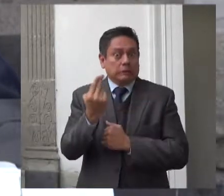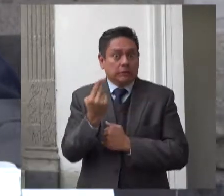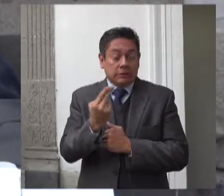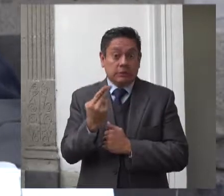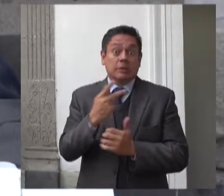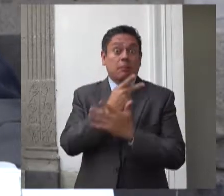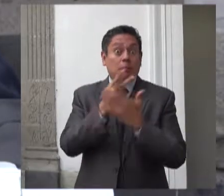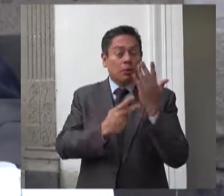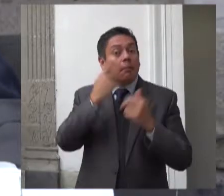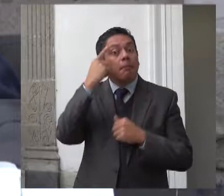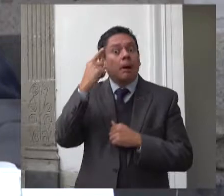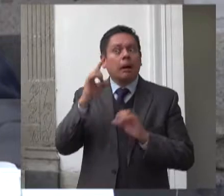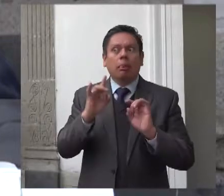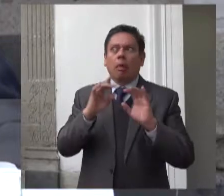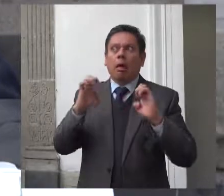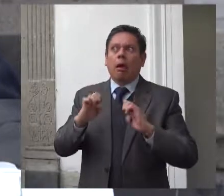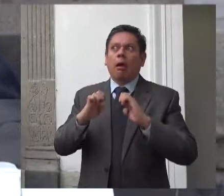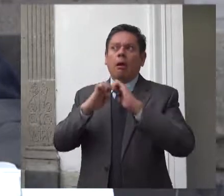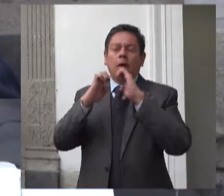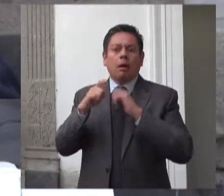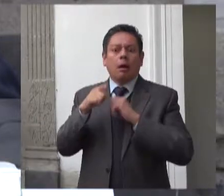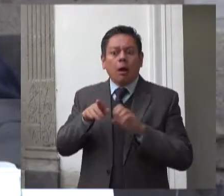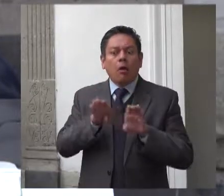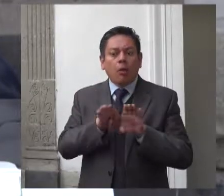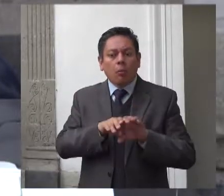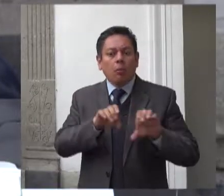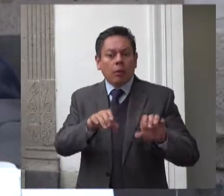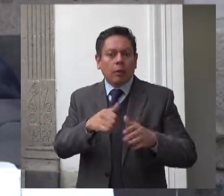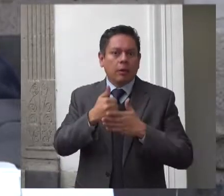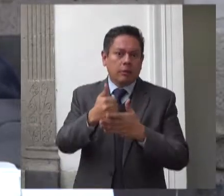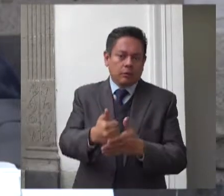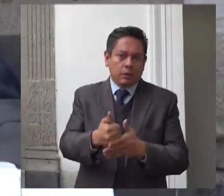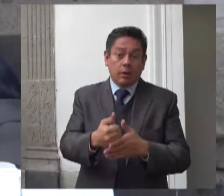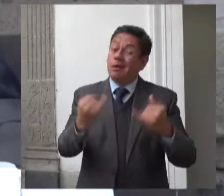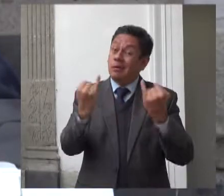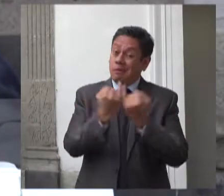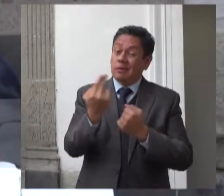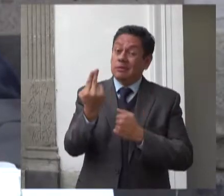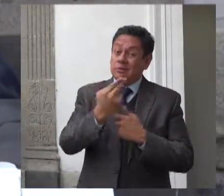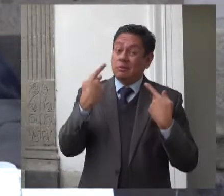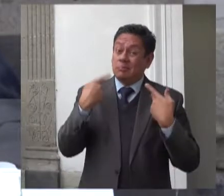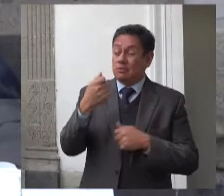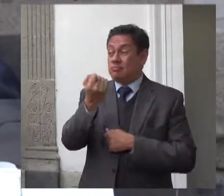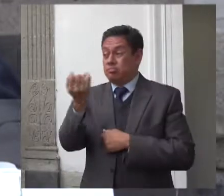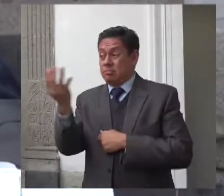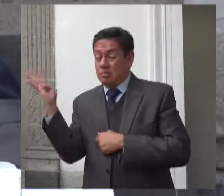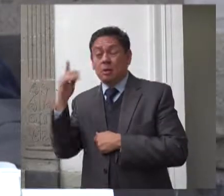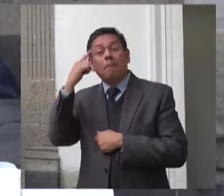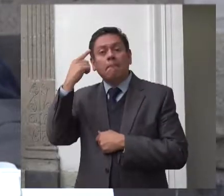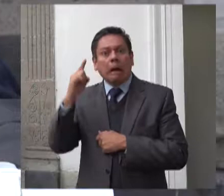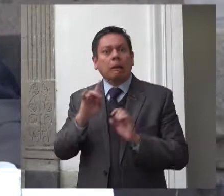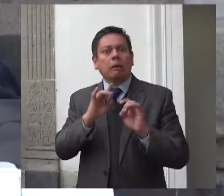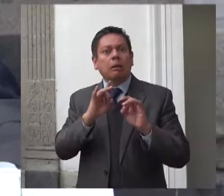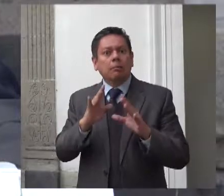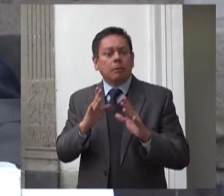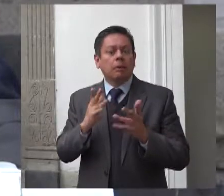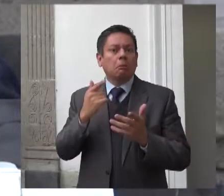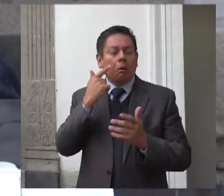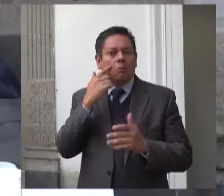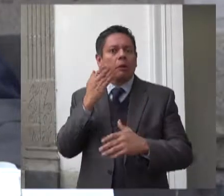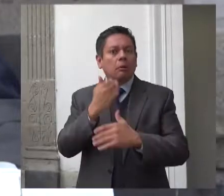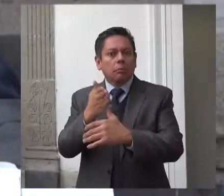permanente a dichos centros de atención a fin de identificar riesgos e implementar acciones